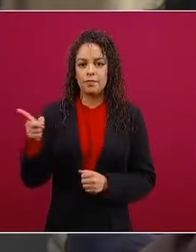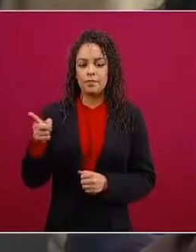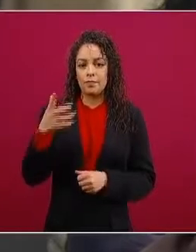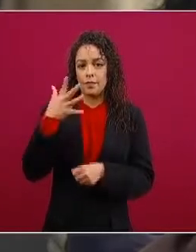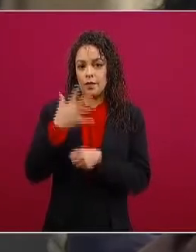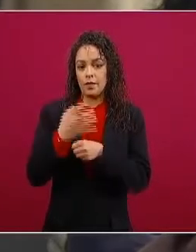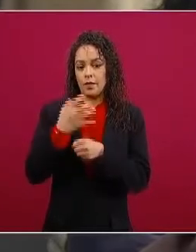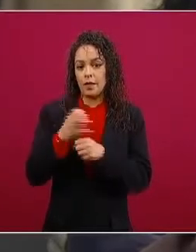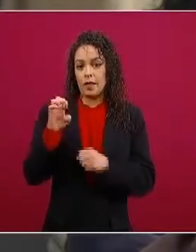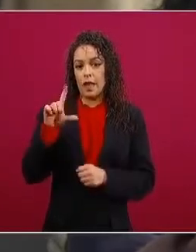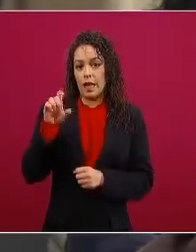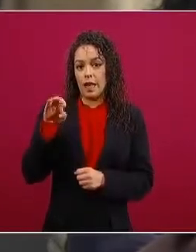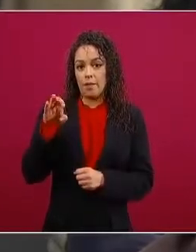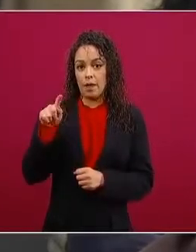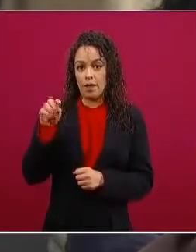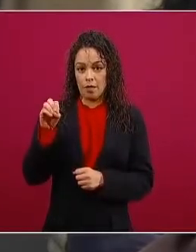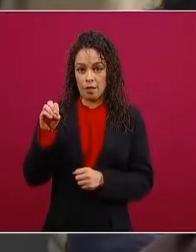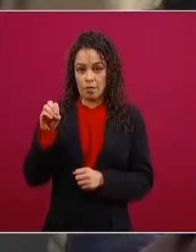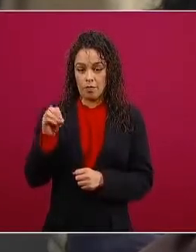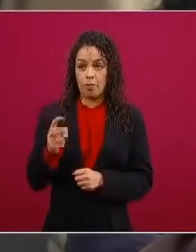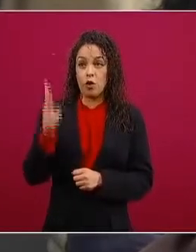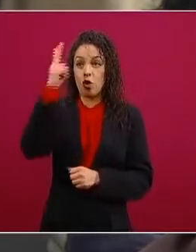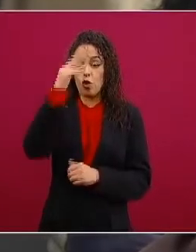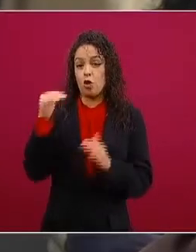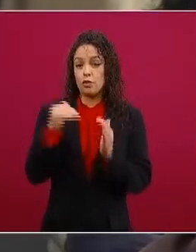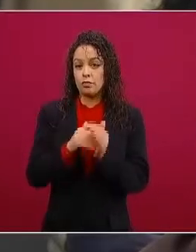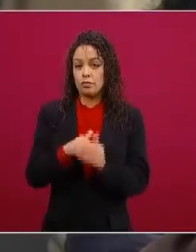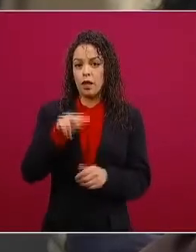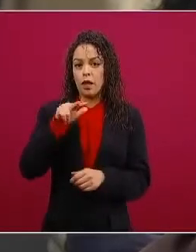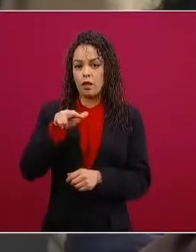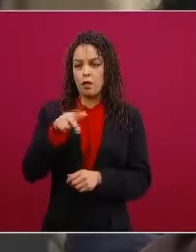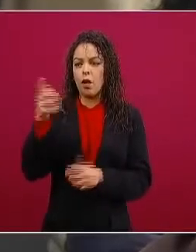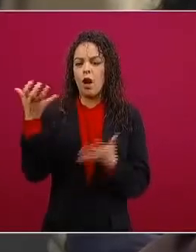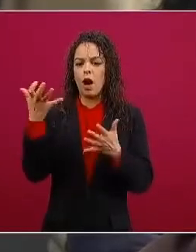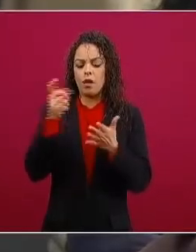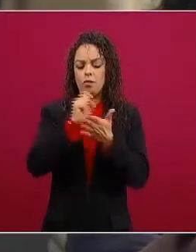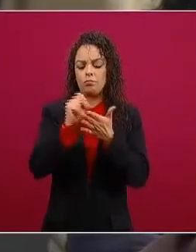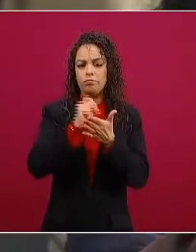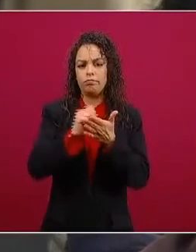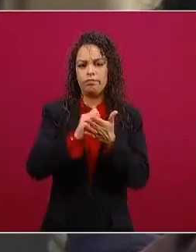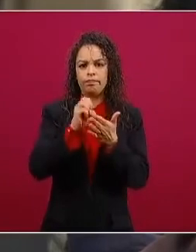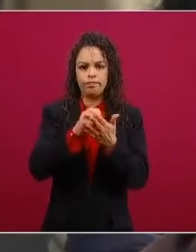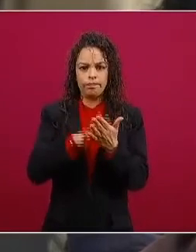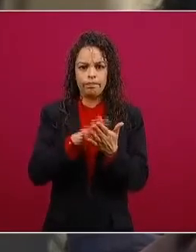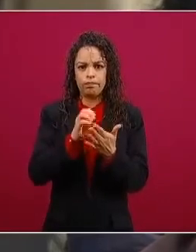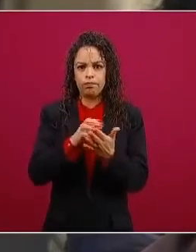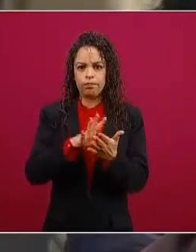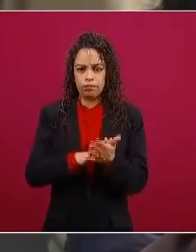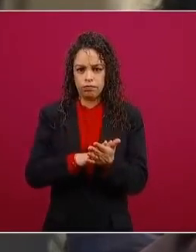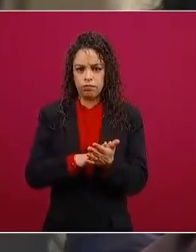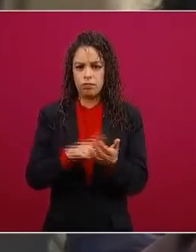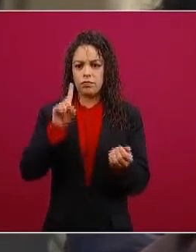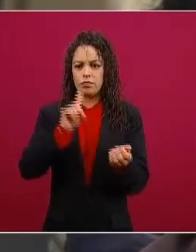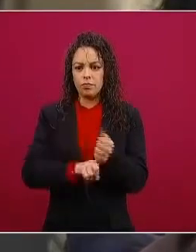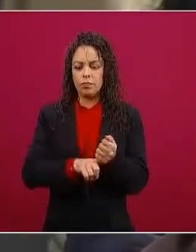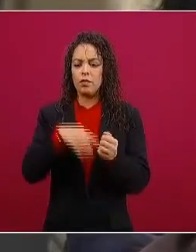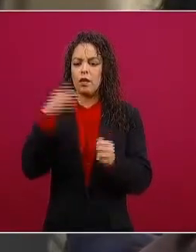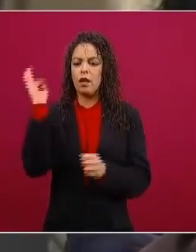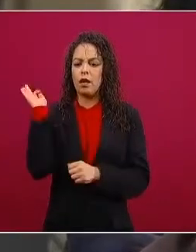que hace en el 2018 hicieron un reportaje sobre la falsa filantropía de